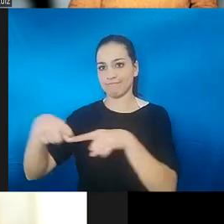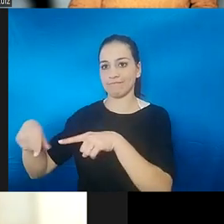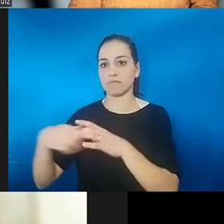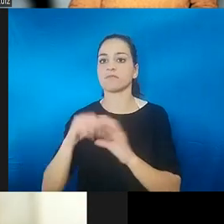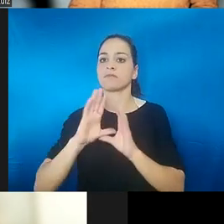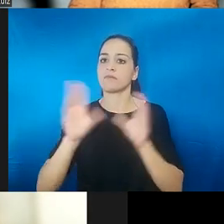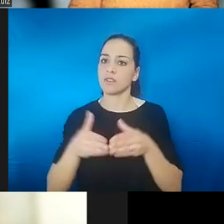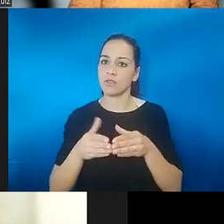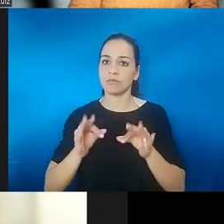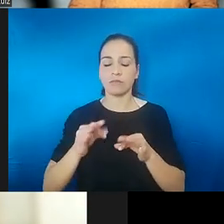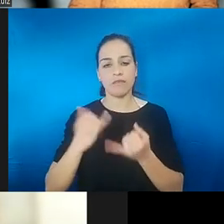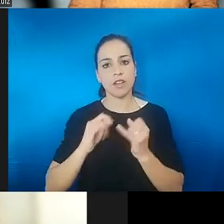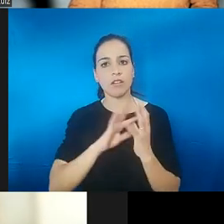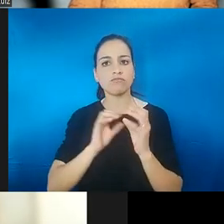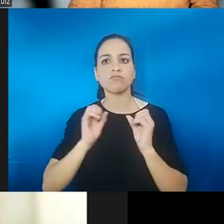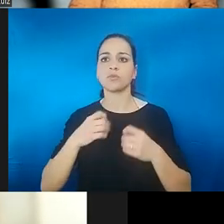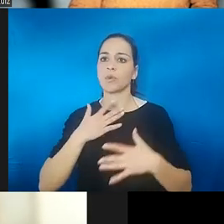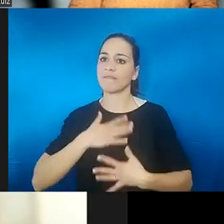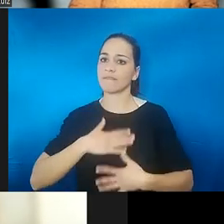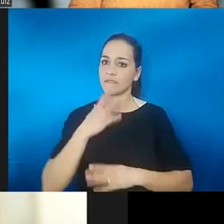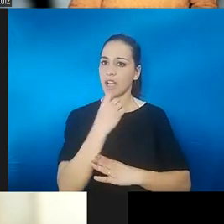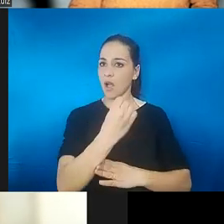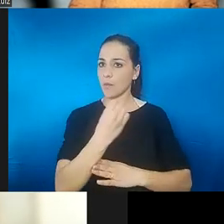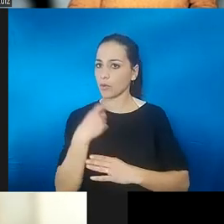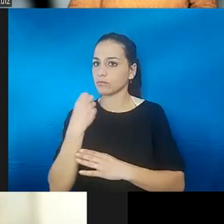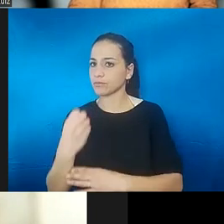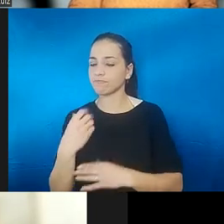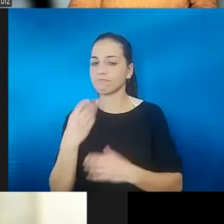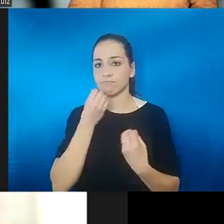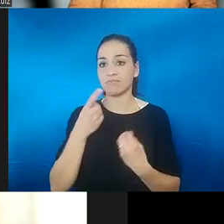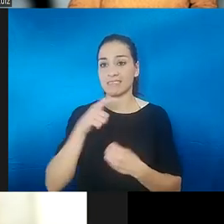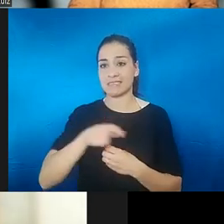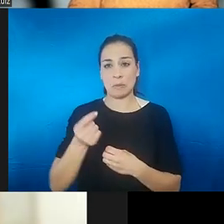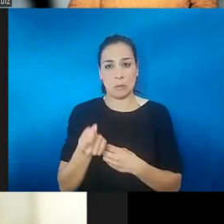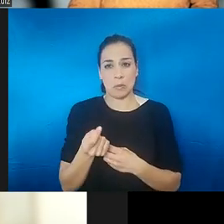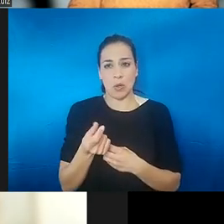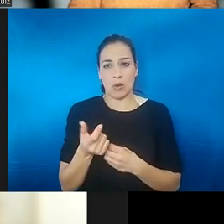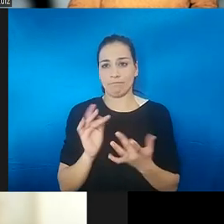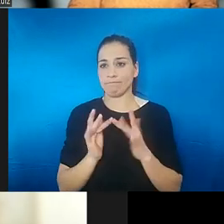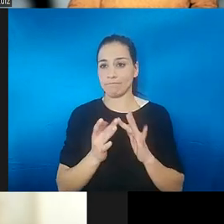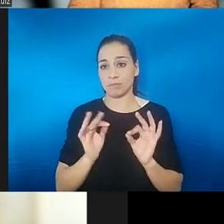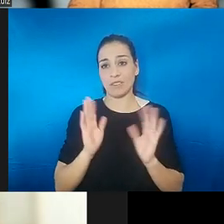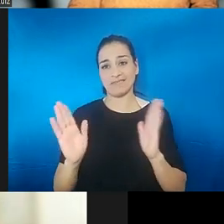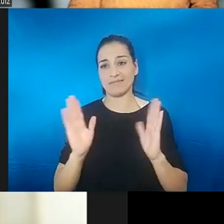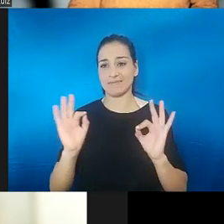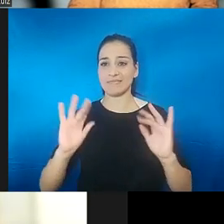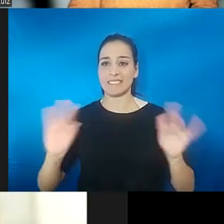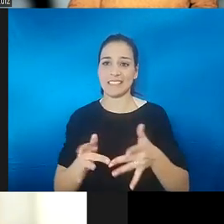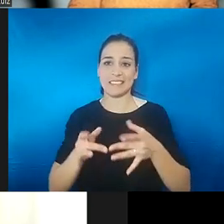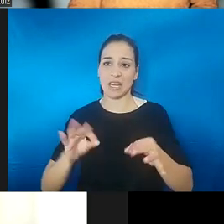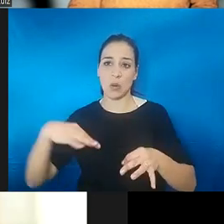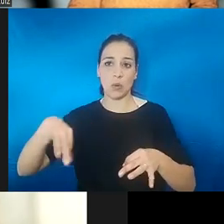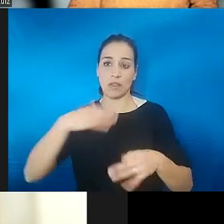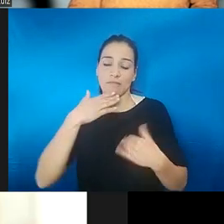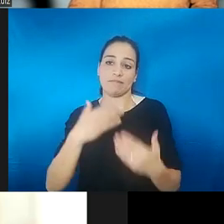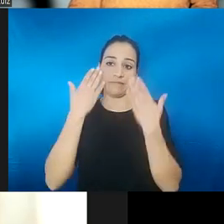grupo de apoyo. Éramos muy poquitos, pero era lo único que había en Internet en ese momento. Y